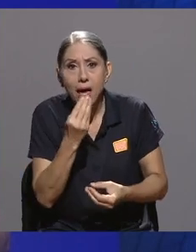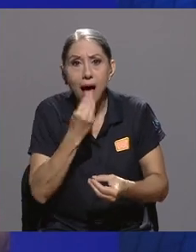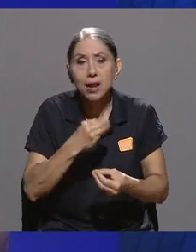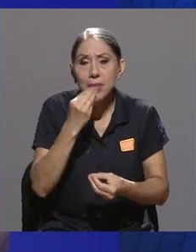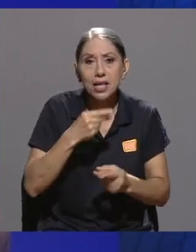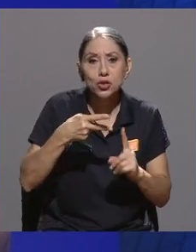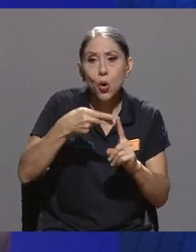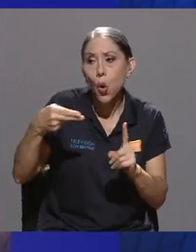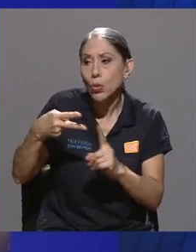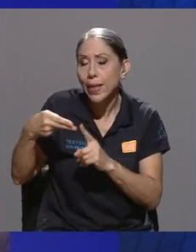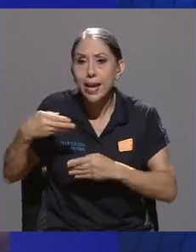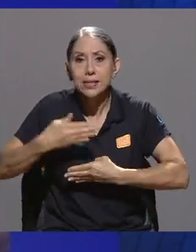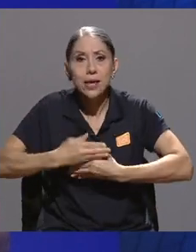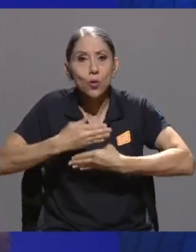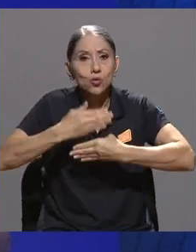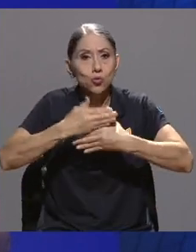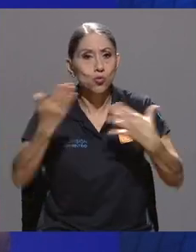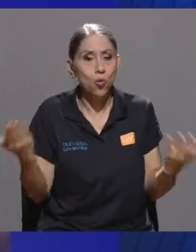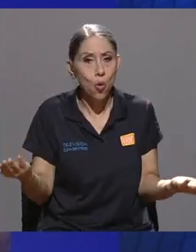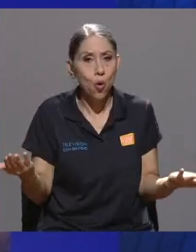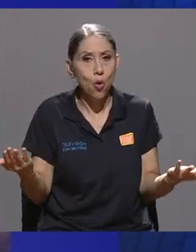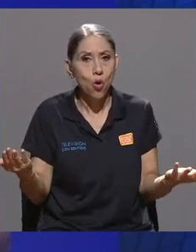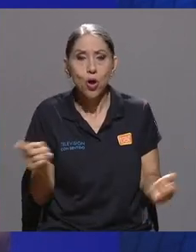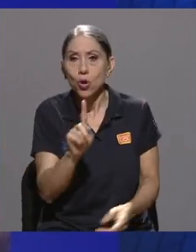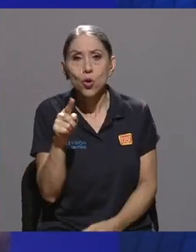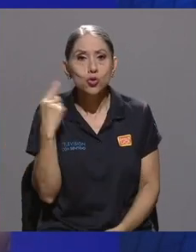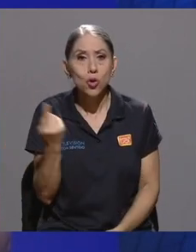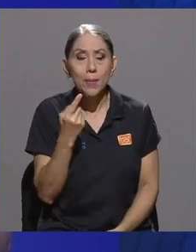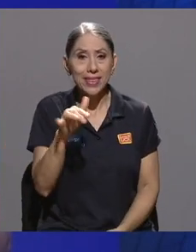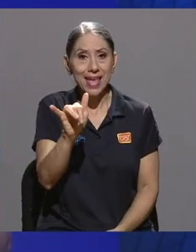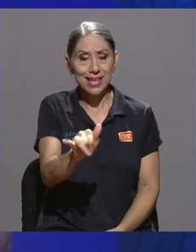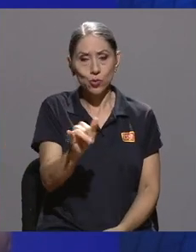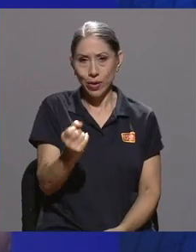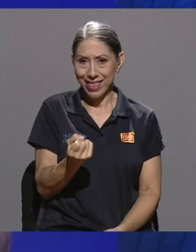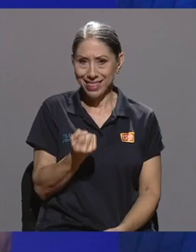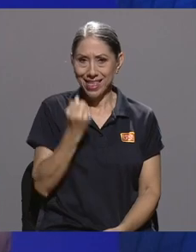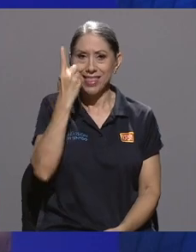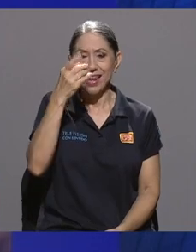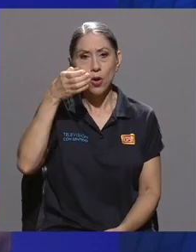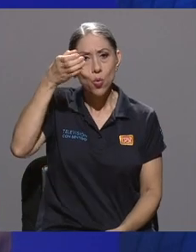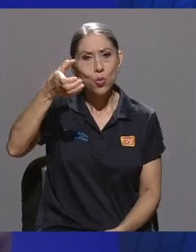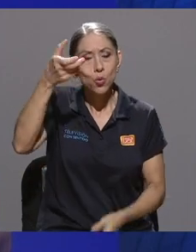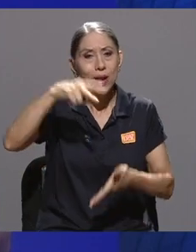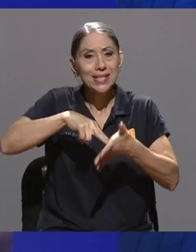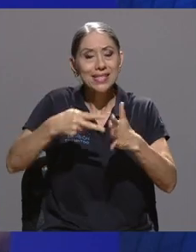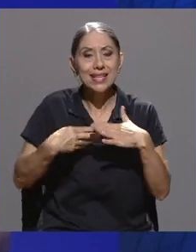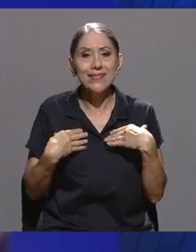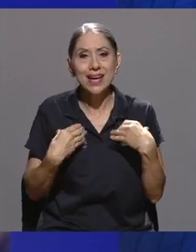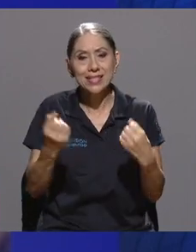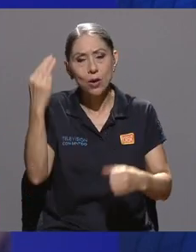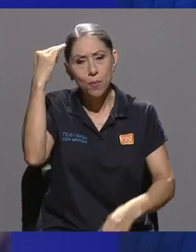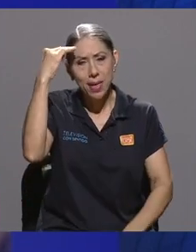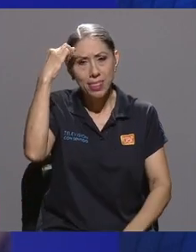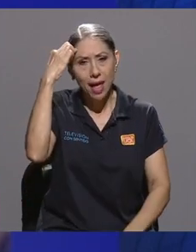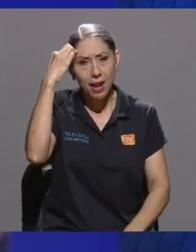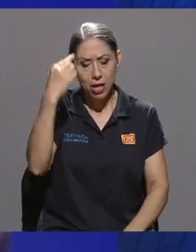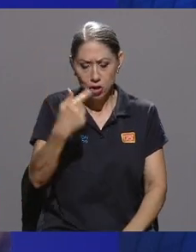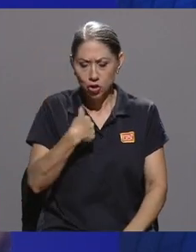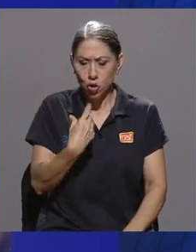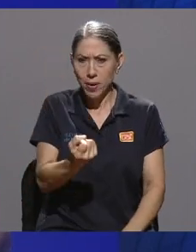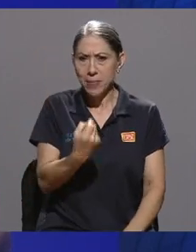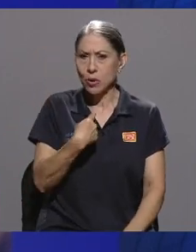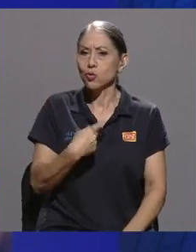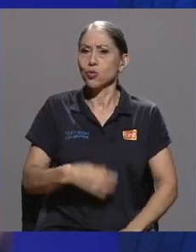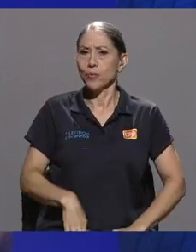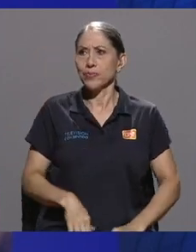construcción. Y no solo eso, también es entender que la cultura es salud mental. O sea, yo me hago la pregunta, ¿qué